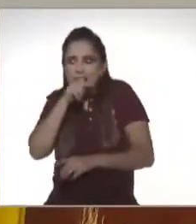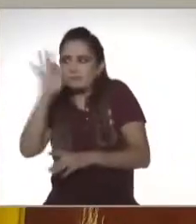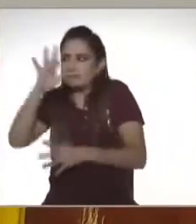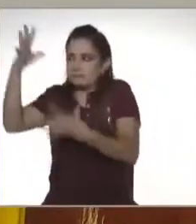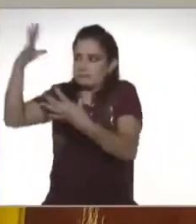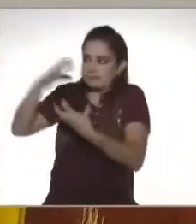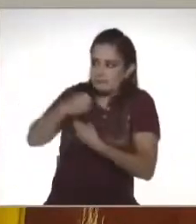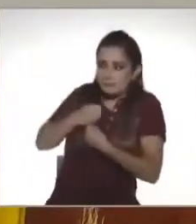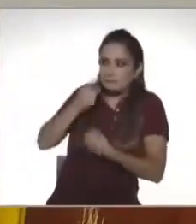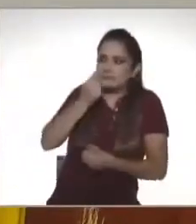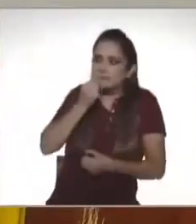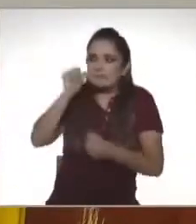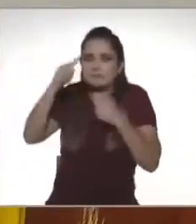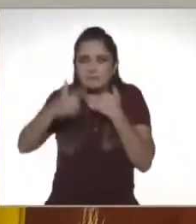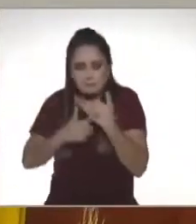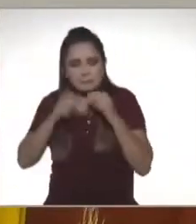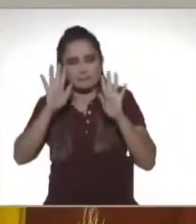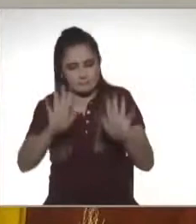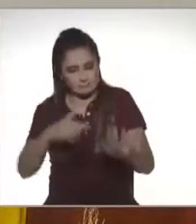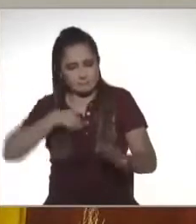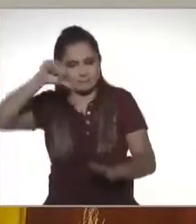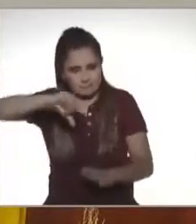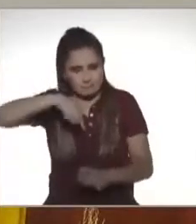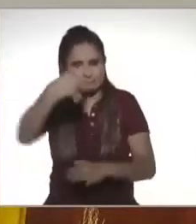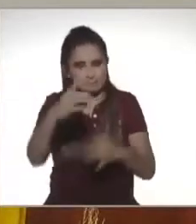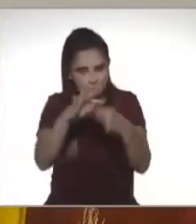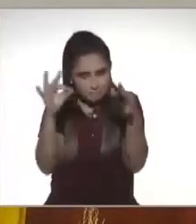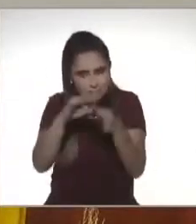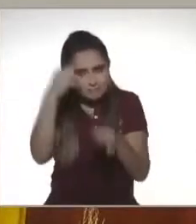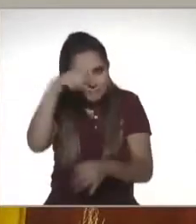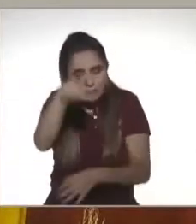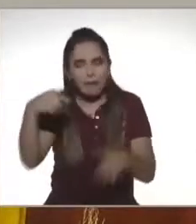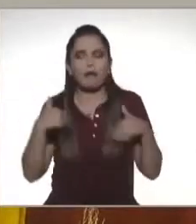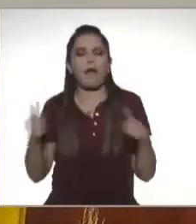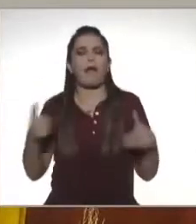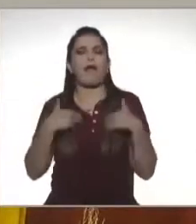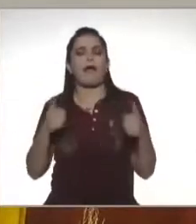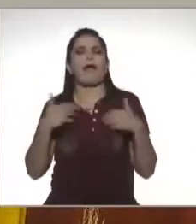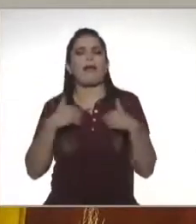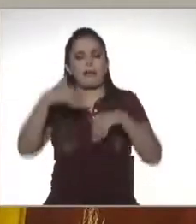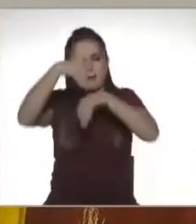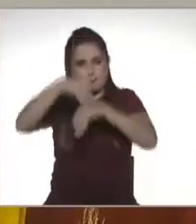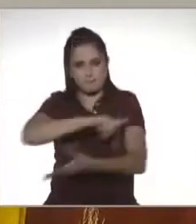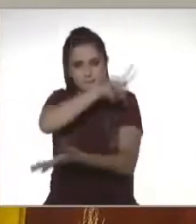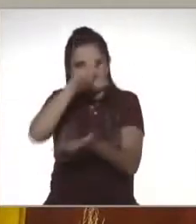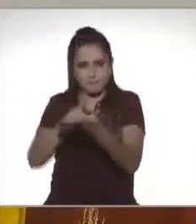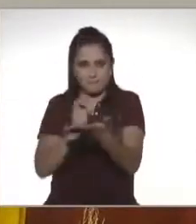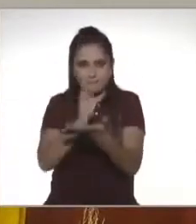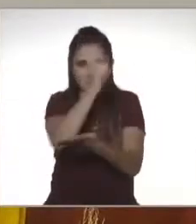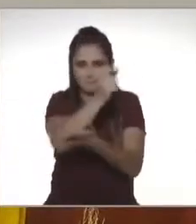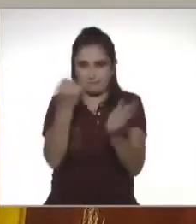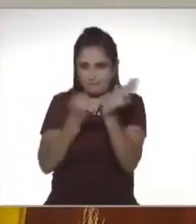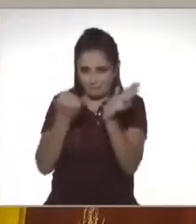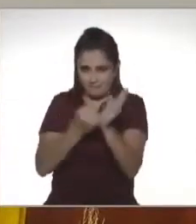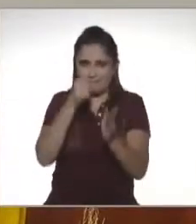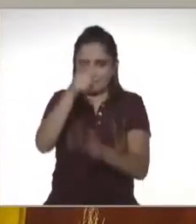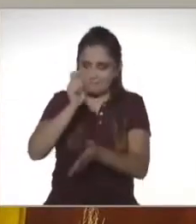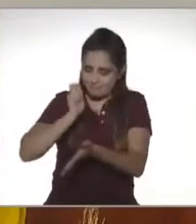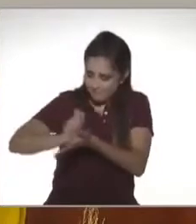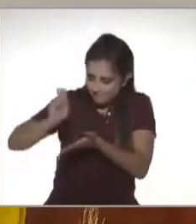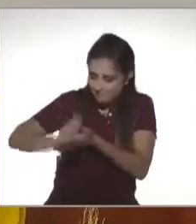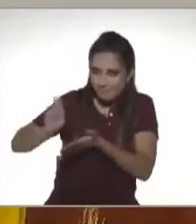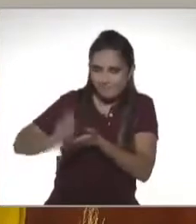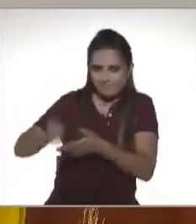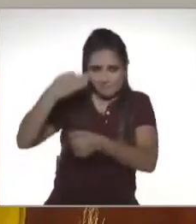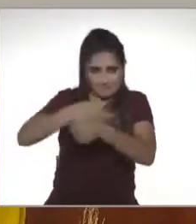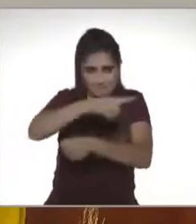que todos vivamos en la cultura de la legalidad y tengamos una educación financiera y fiscal adecuada. Así que tráigase una libreta, tráigase